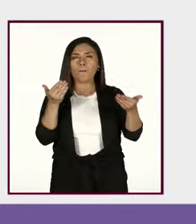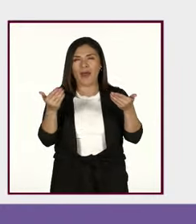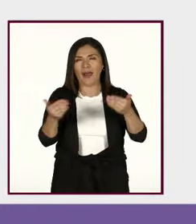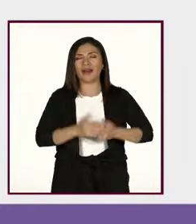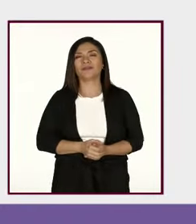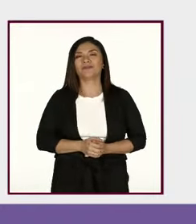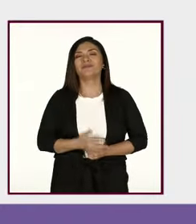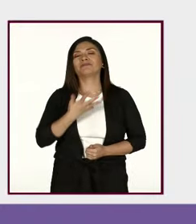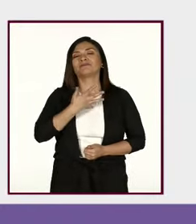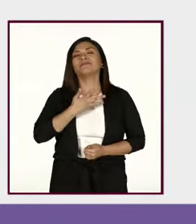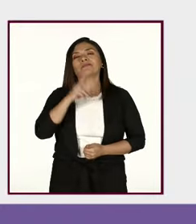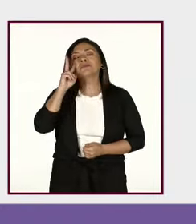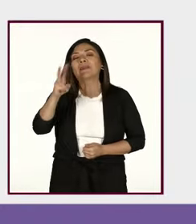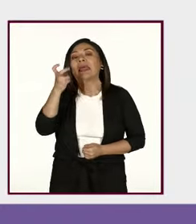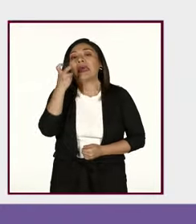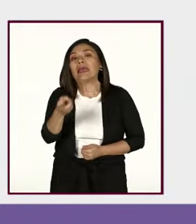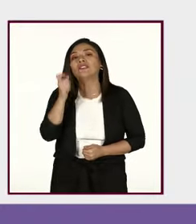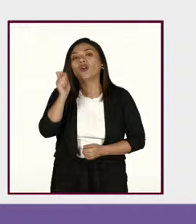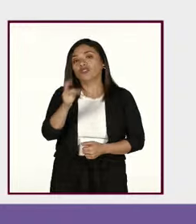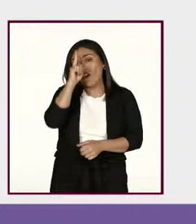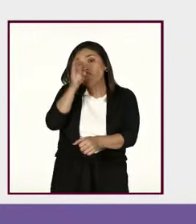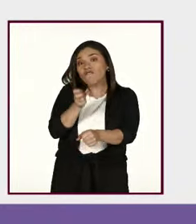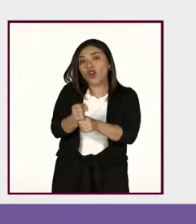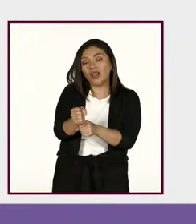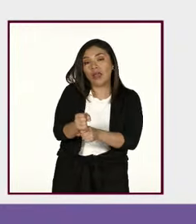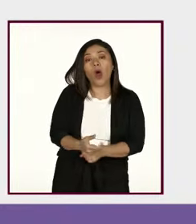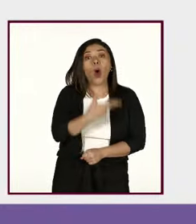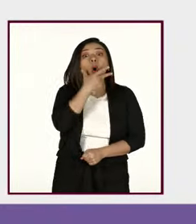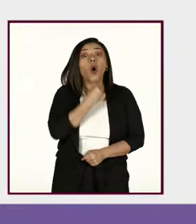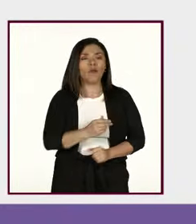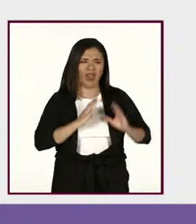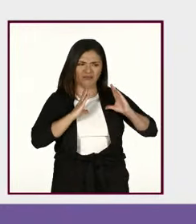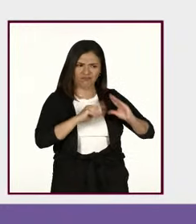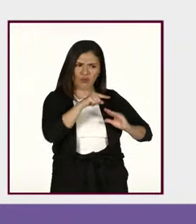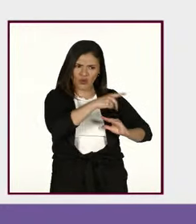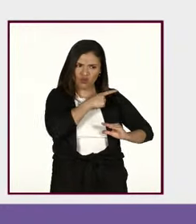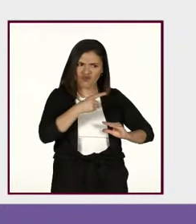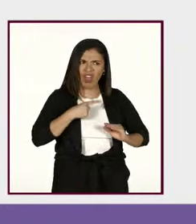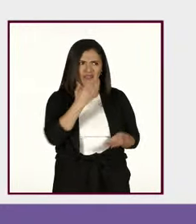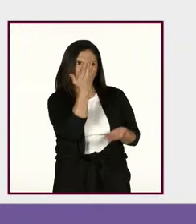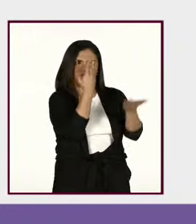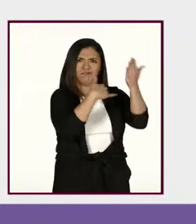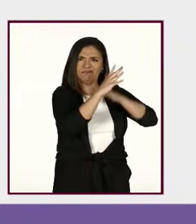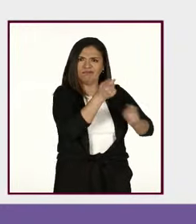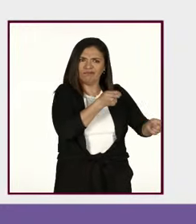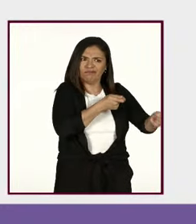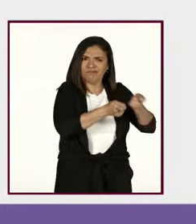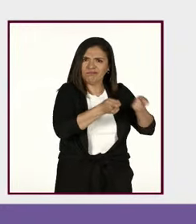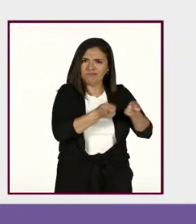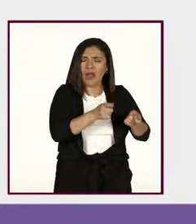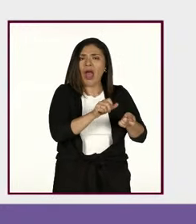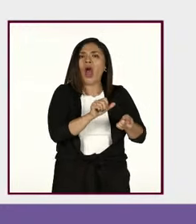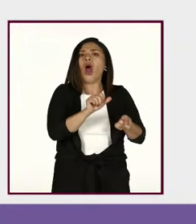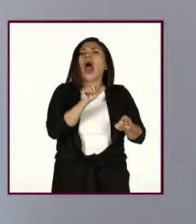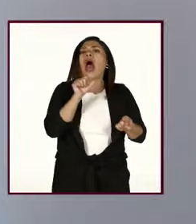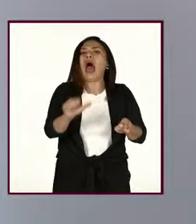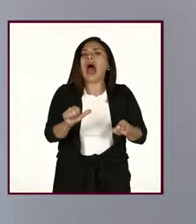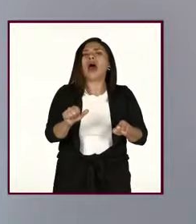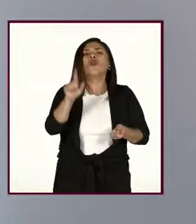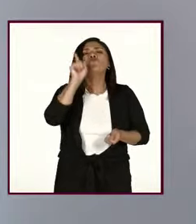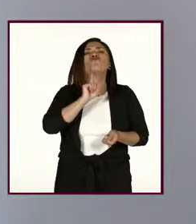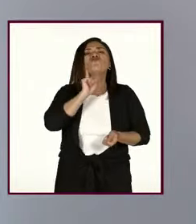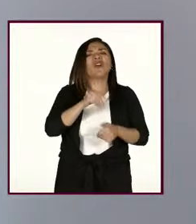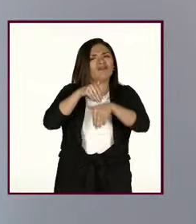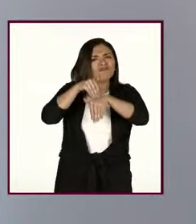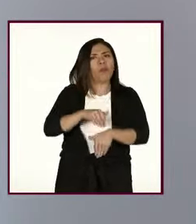se cimienta la violencia. A un hombre se le enseña a ejercer el poder sobre los cuerpos de las